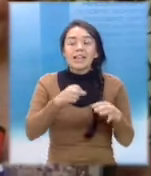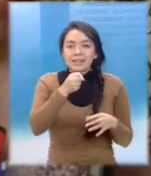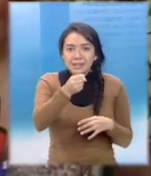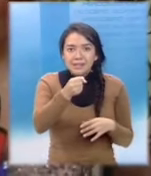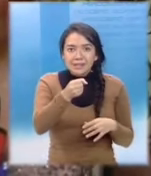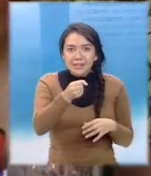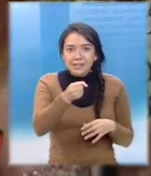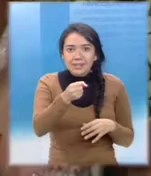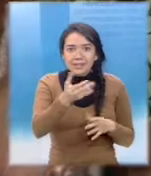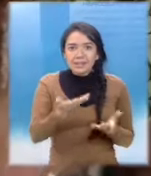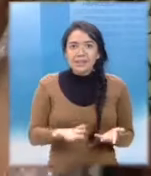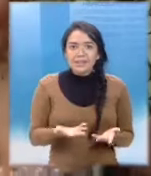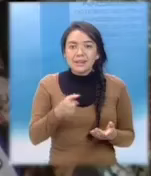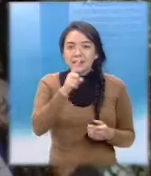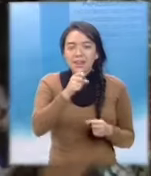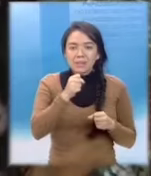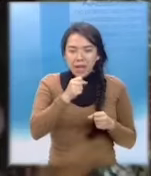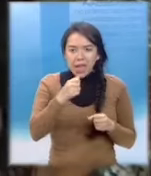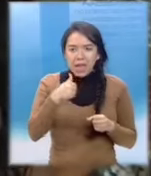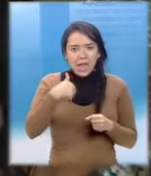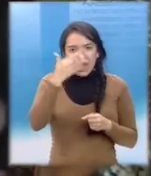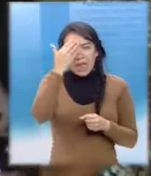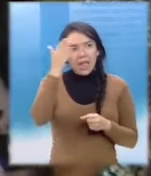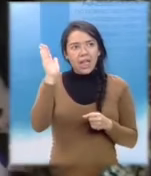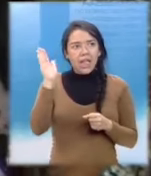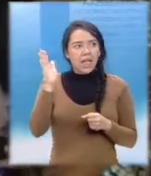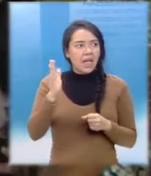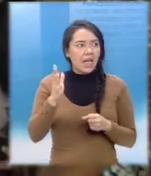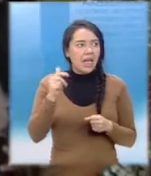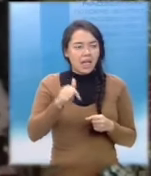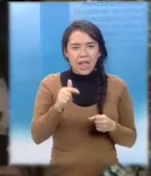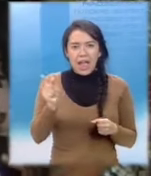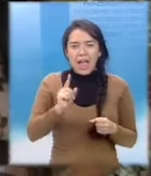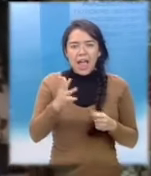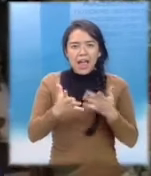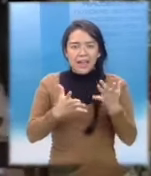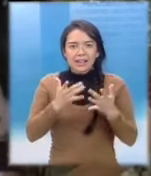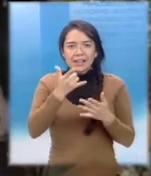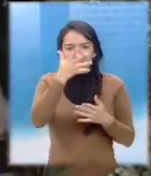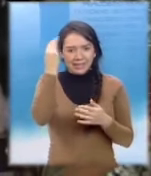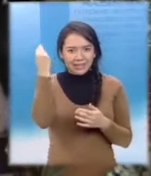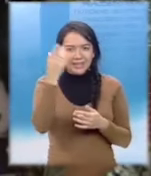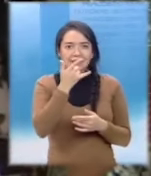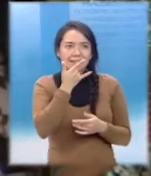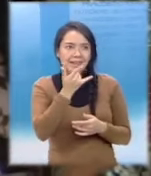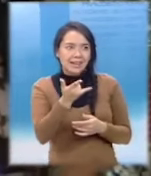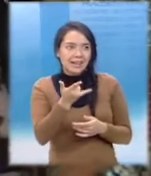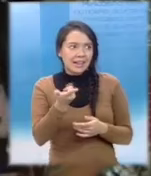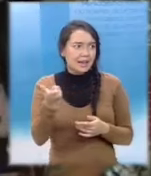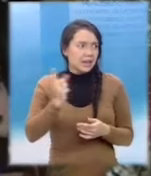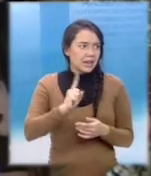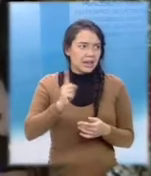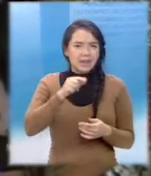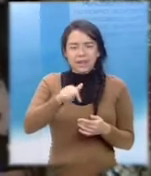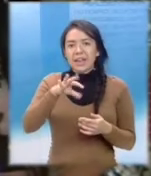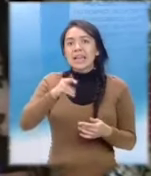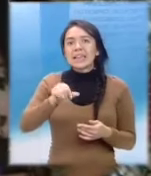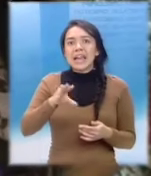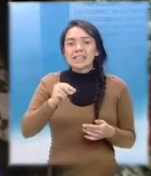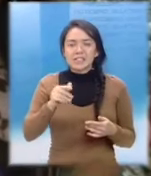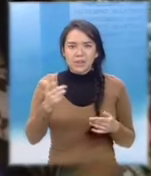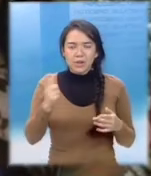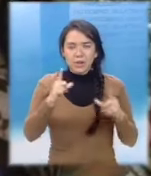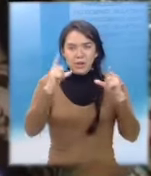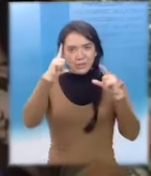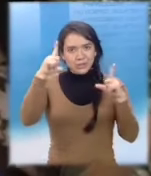Ya no me recuerdo qué pasa Calidrosa tierra del Tuno Y por supuesto del sabroso queso Y donde sale primero el